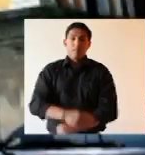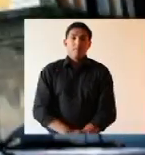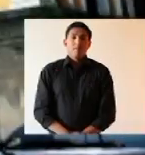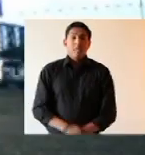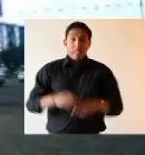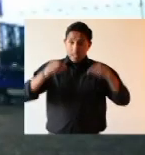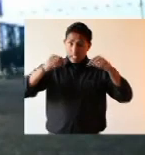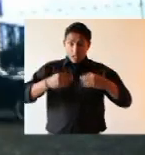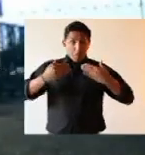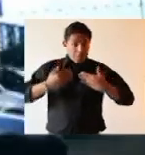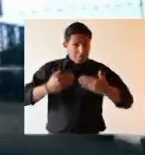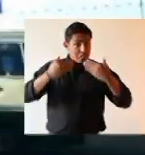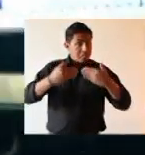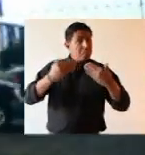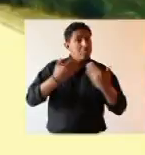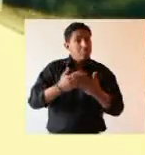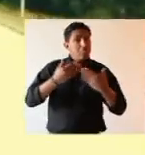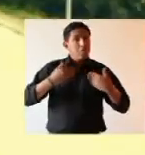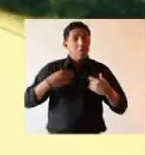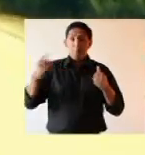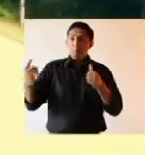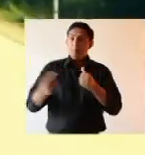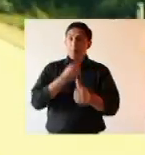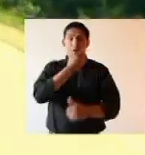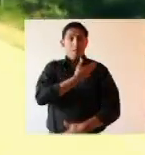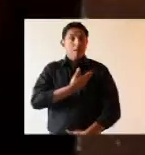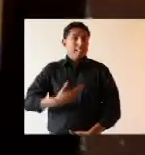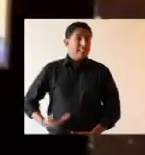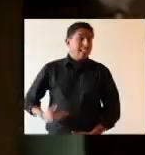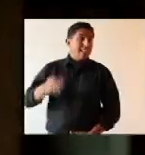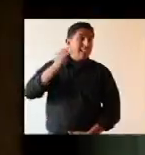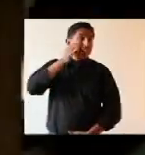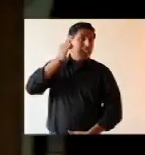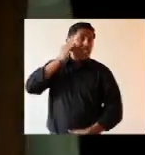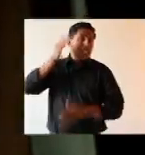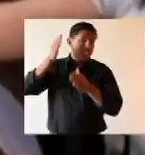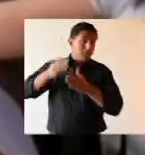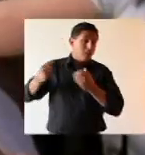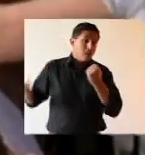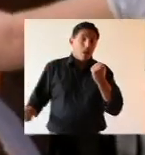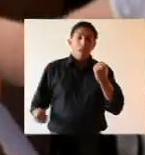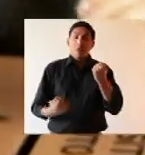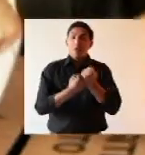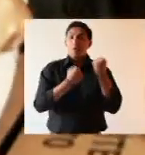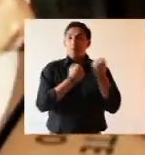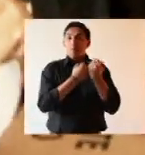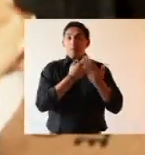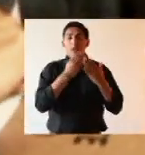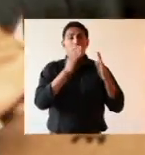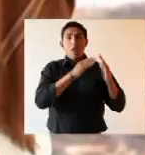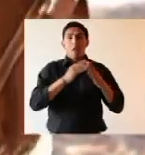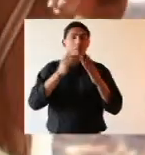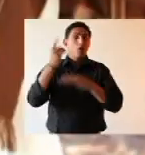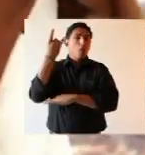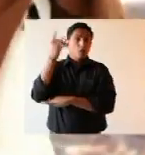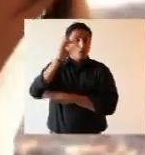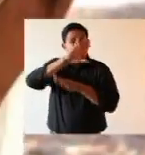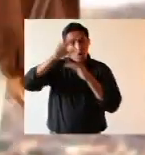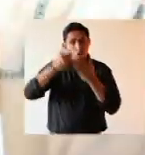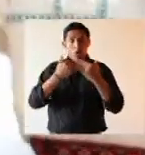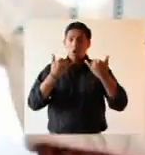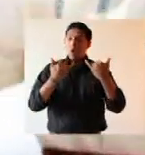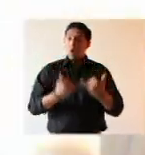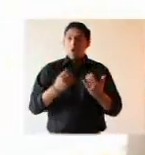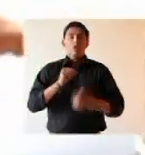Este proceso, llevado adelante por el primer presidente indígena, cuenta con el respaldo mayoritario del pueblo boliviano, que hoy